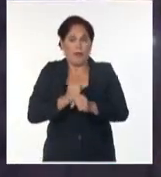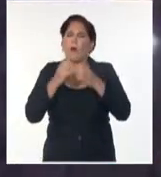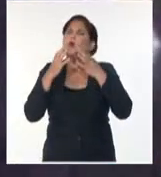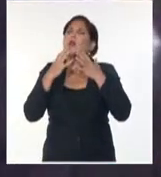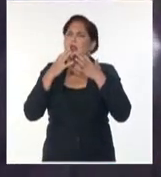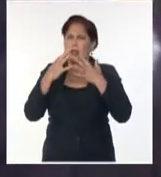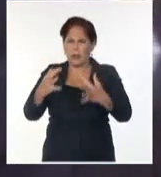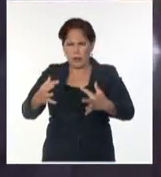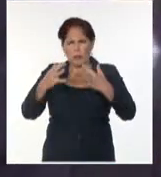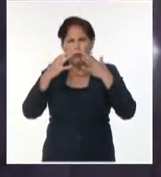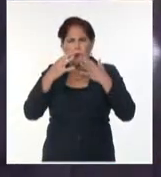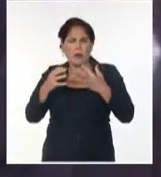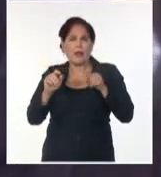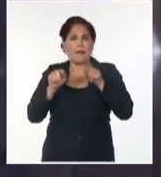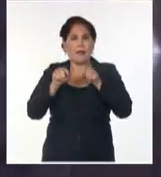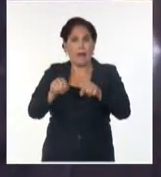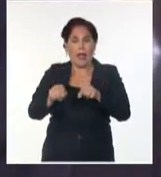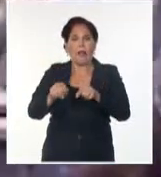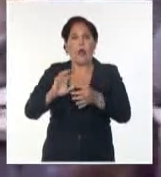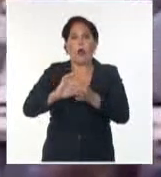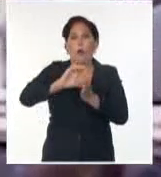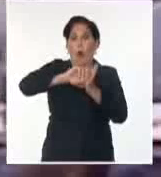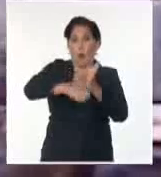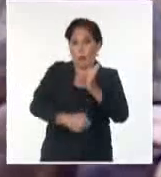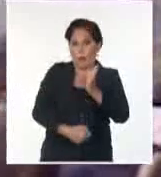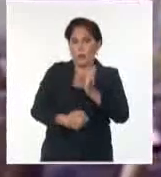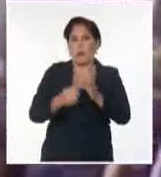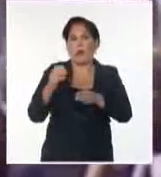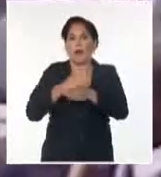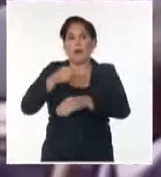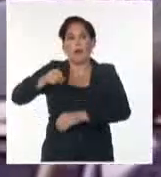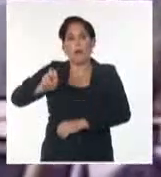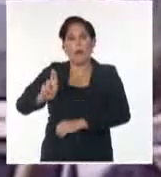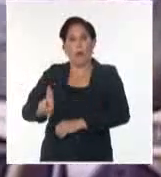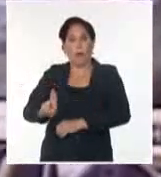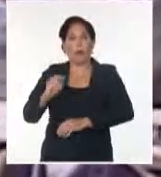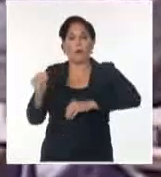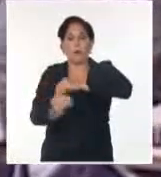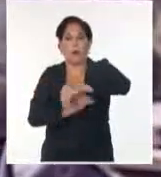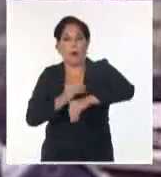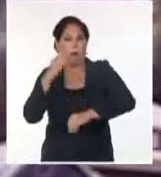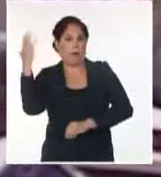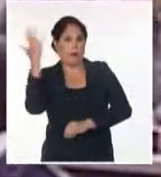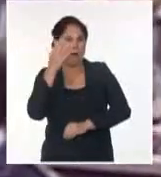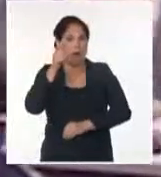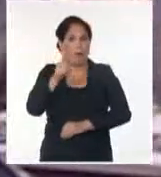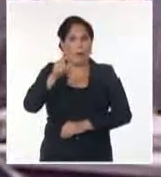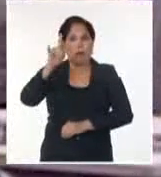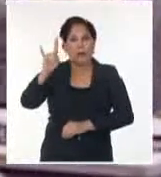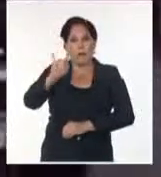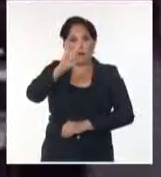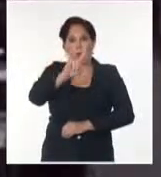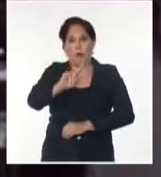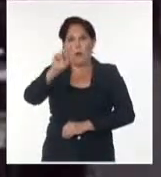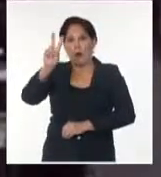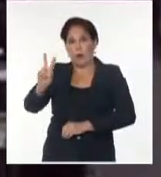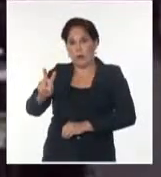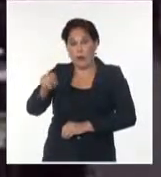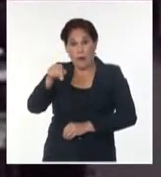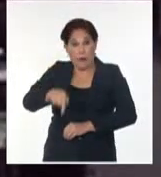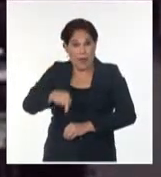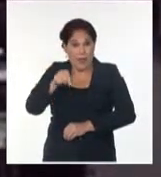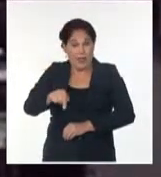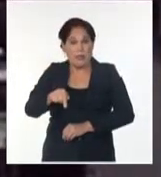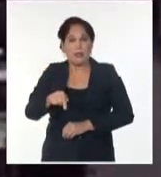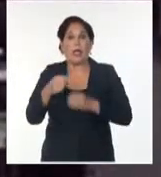rol en el establecimiento de la Convención Marco de las Naciones Unidas sobre el Cambio Climático en 1992 y ha sido un actor